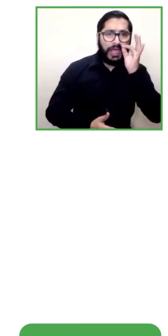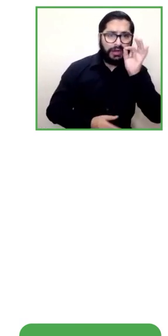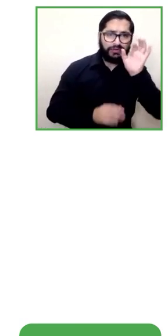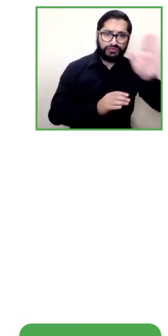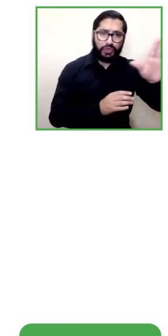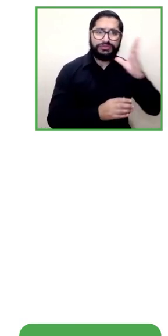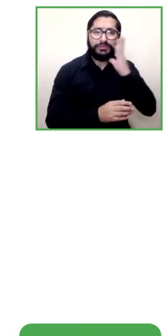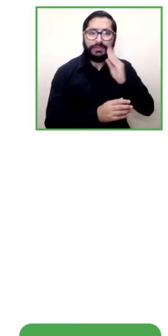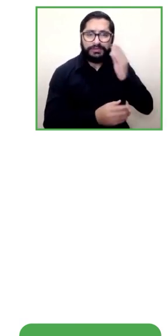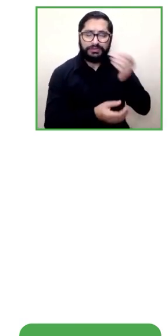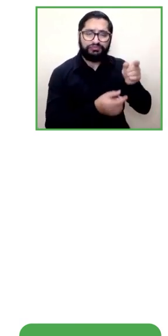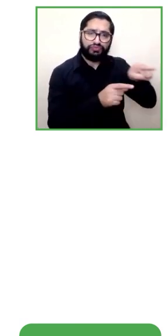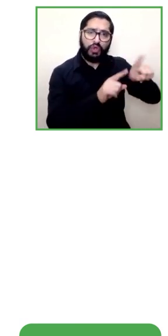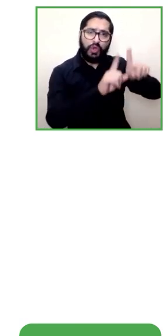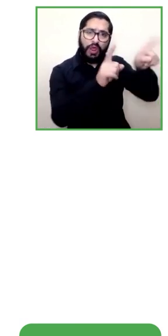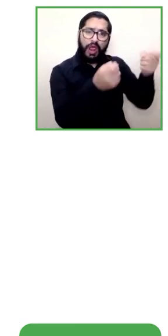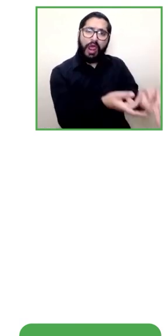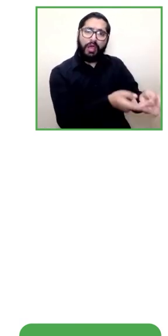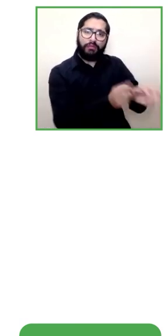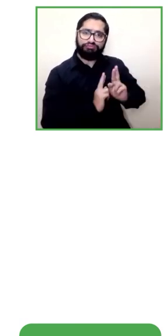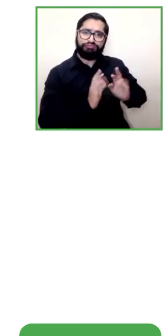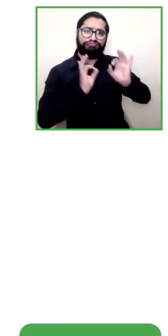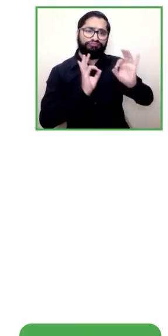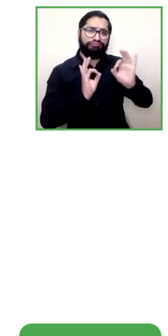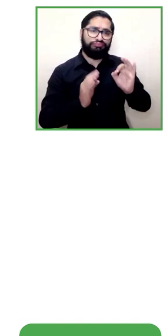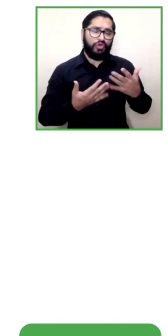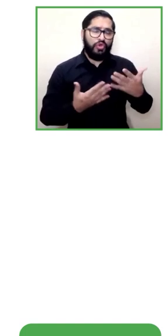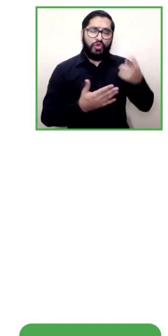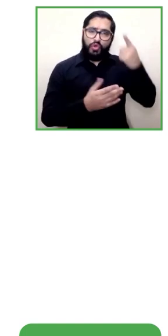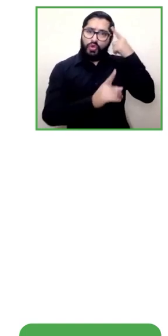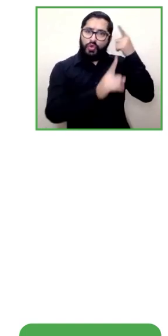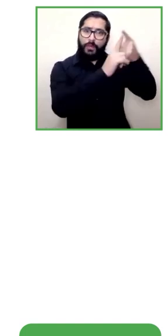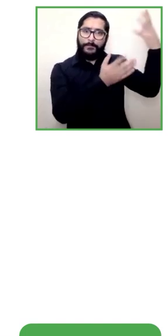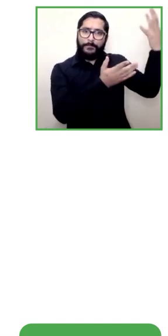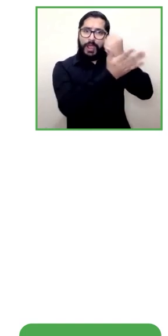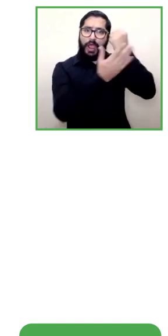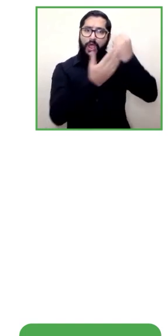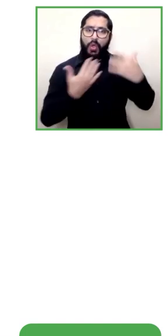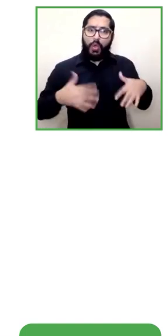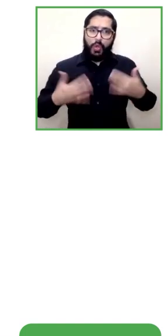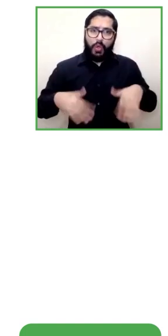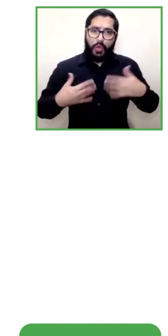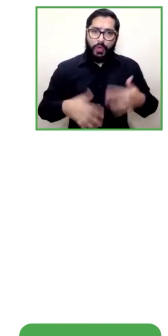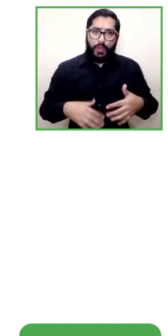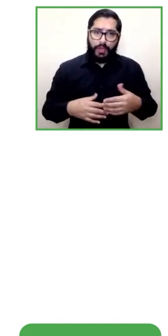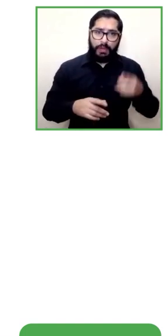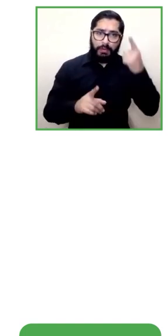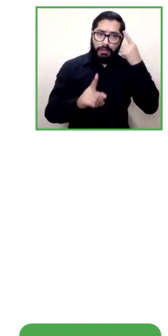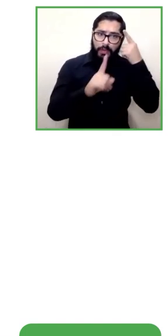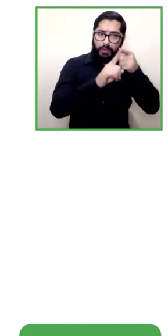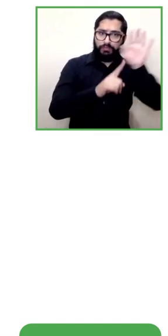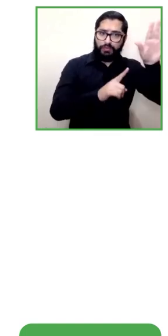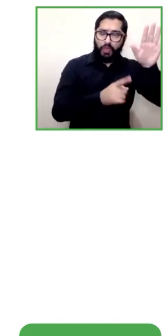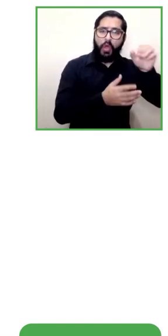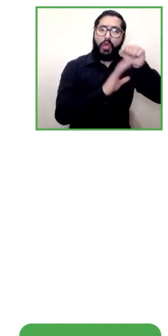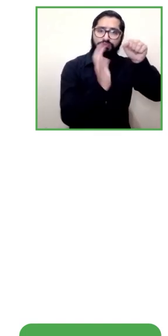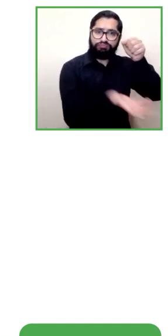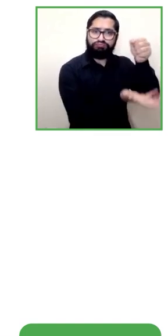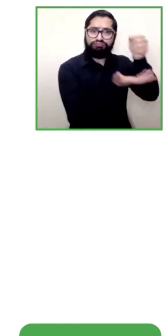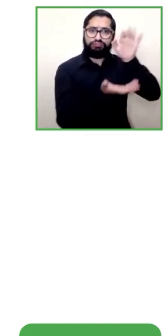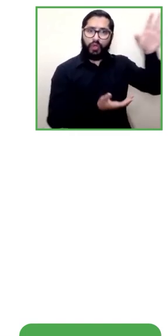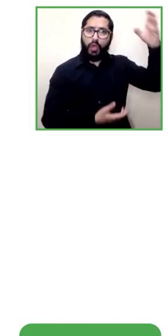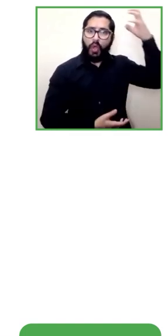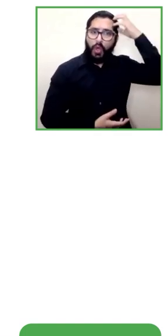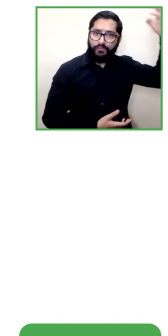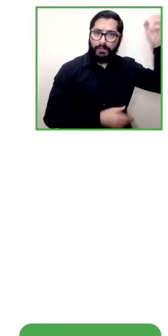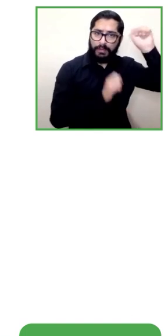como los desafíos de una institución sin ánimo de lucro de gobierno tiene y ahora quiero darle la palabra a